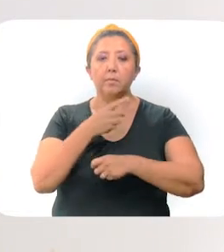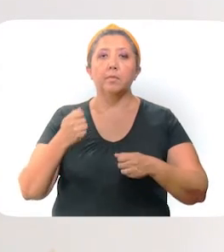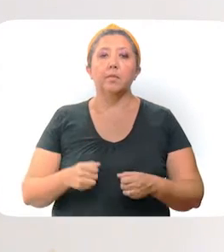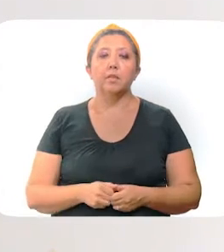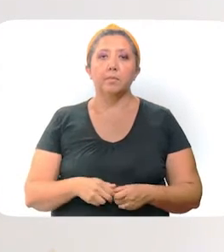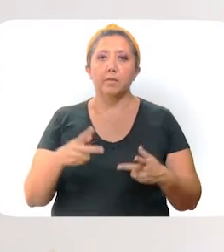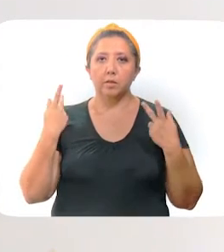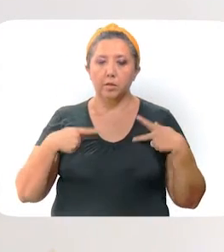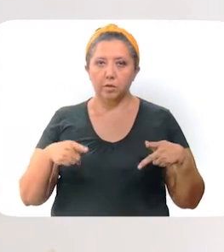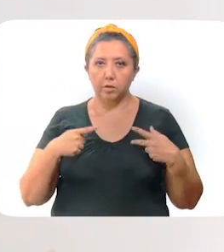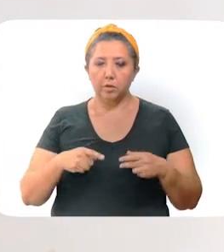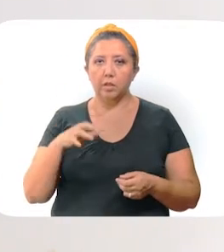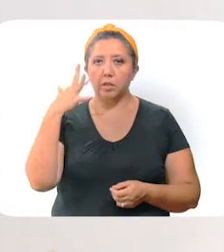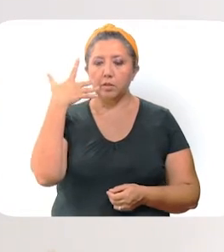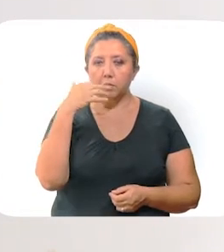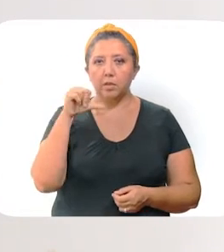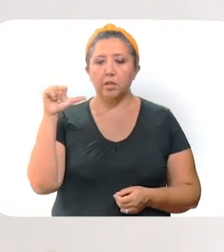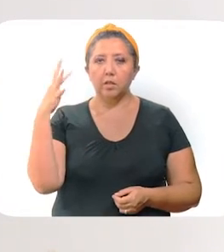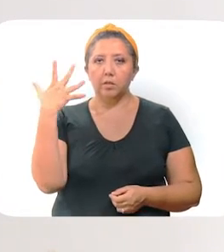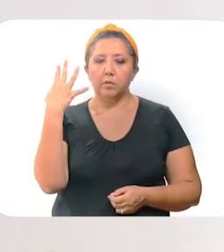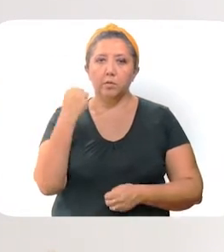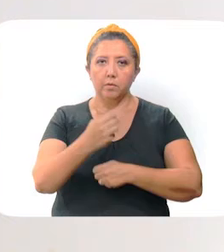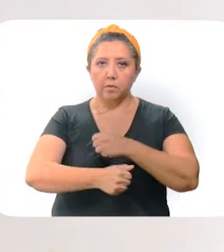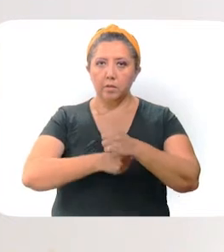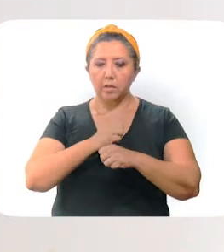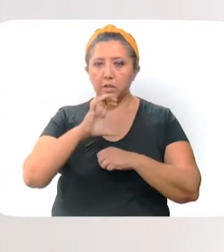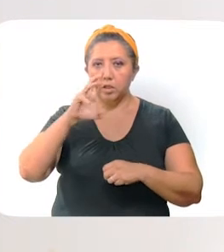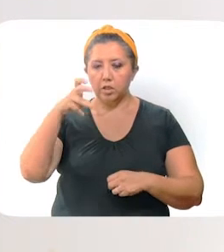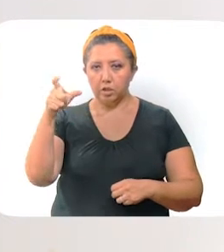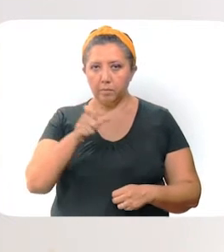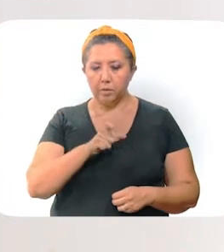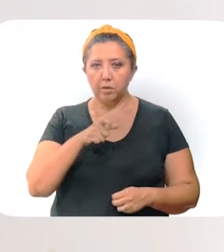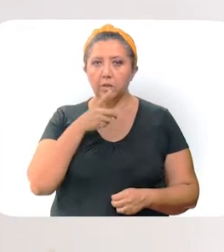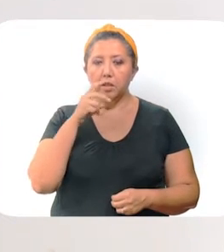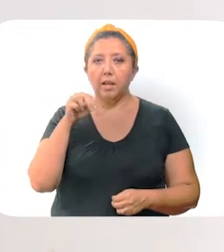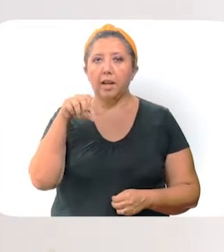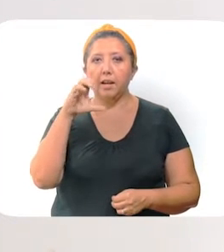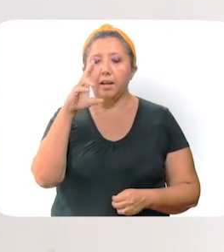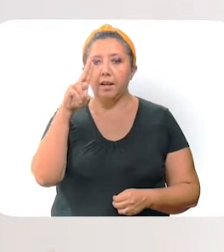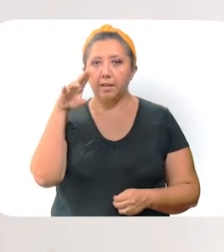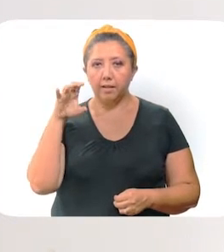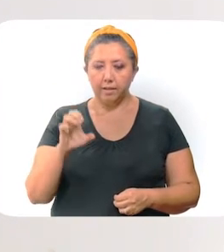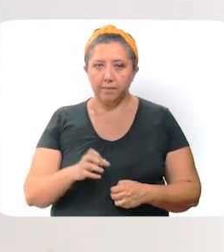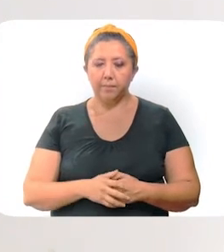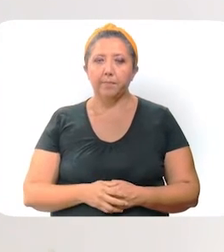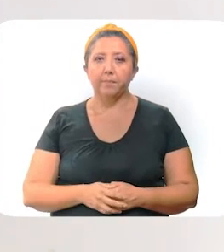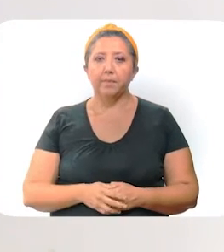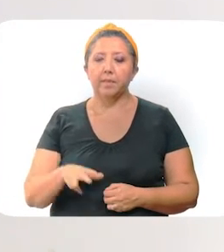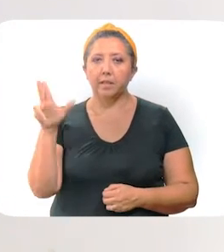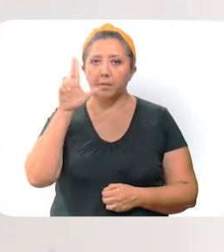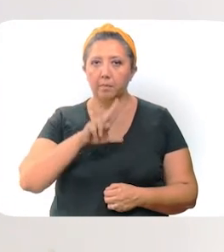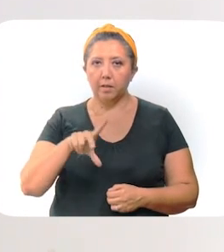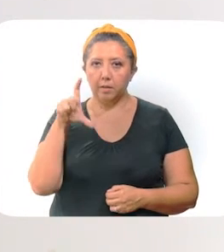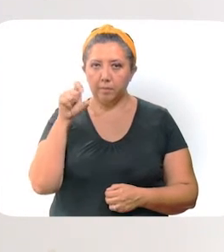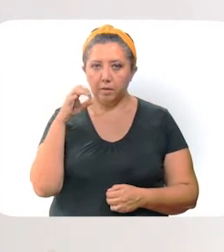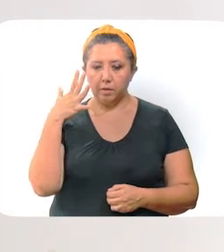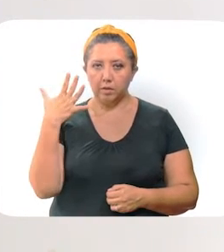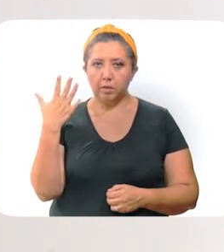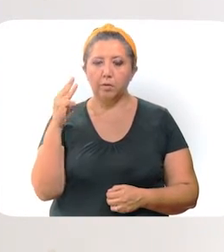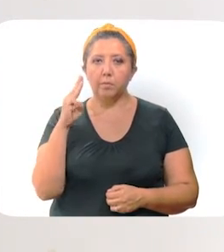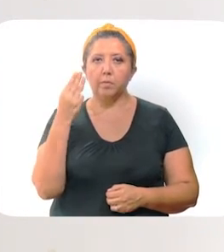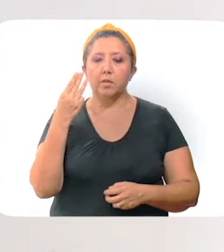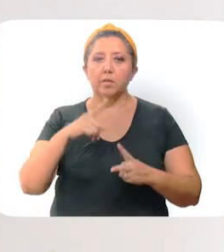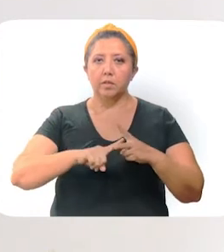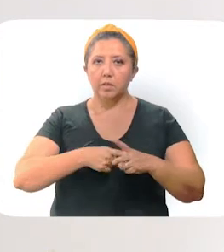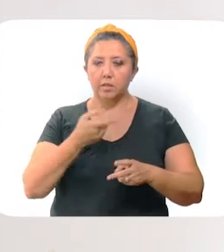de vacunas para personas de 50 a 59 años en Chemash, Oshkushkab y Acanqué. El martes 25 de mayo